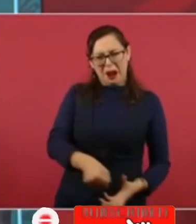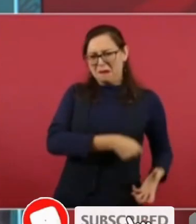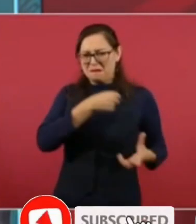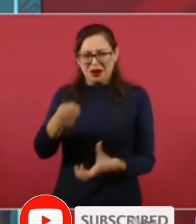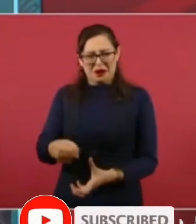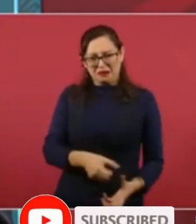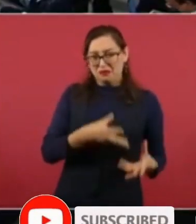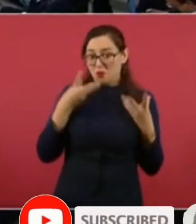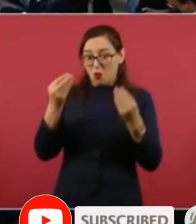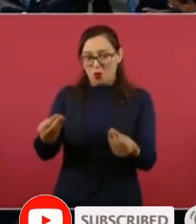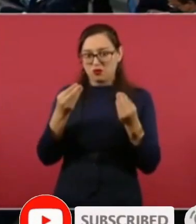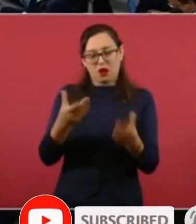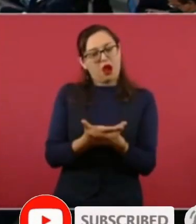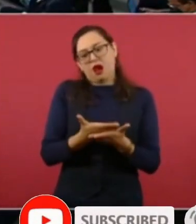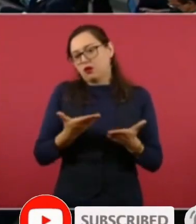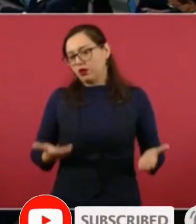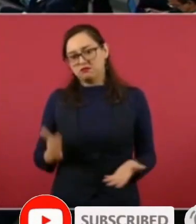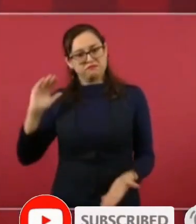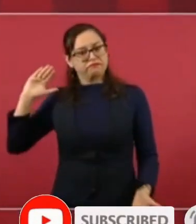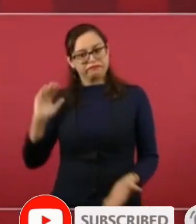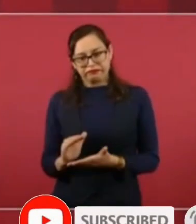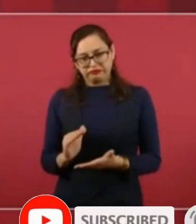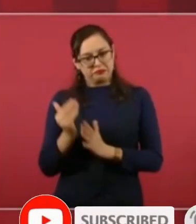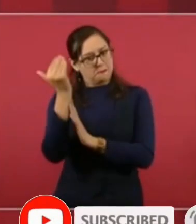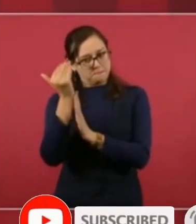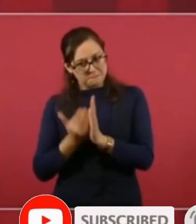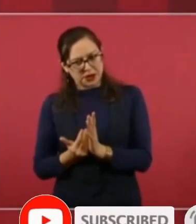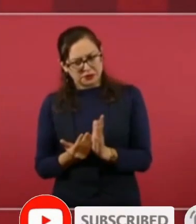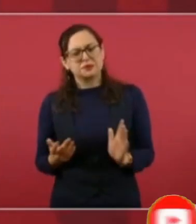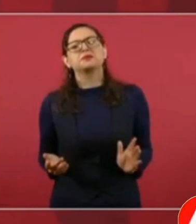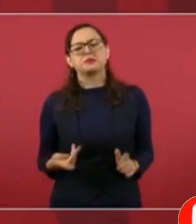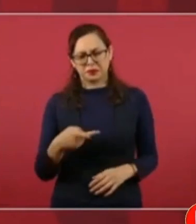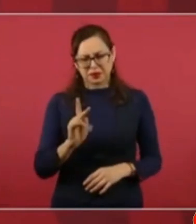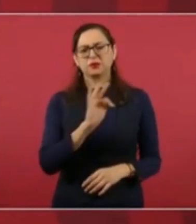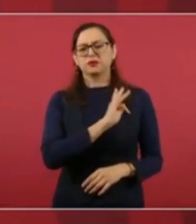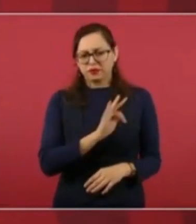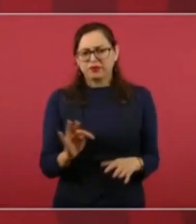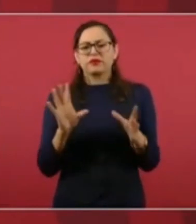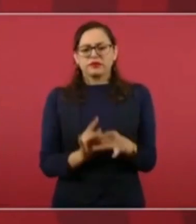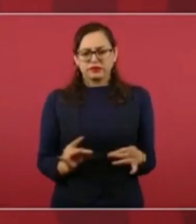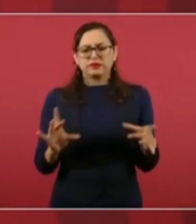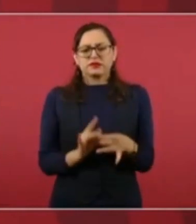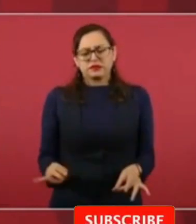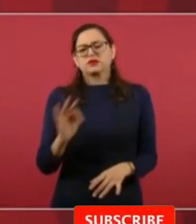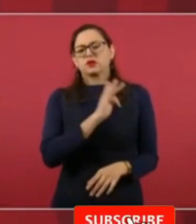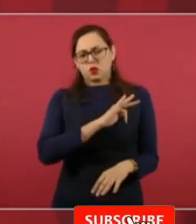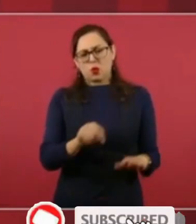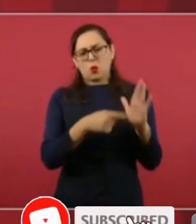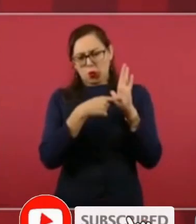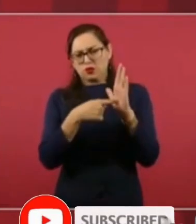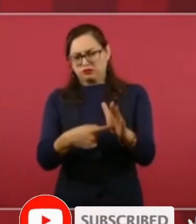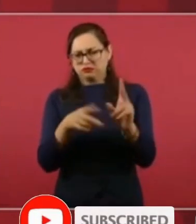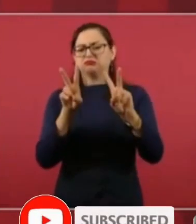de todas maneras vale la pena hablar del tema y este